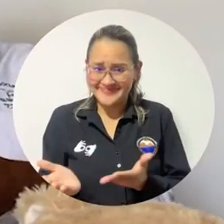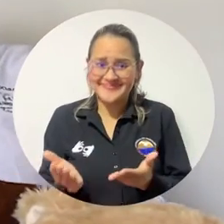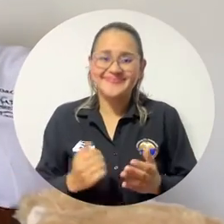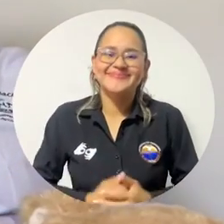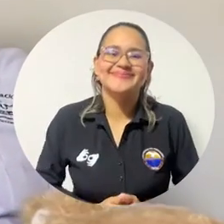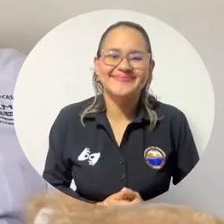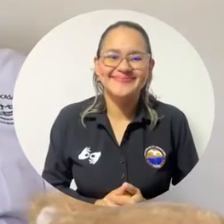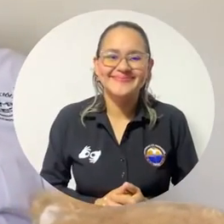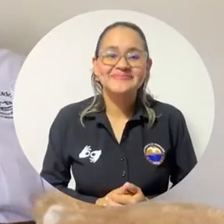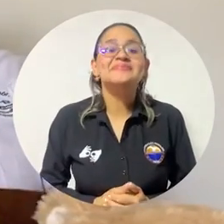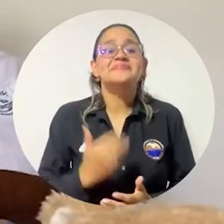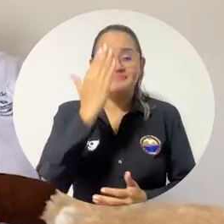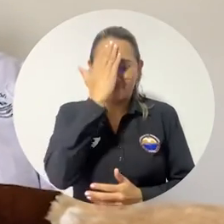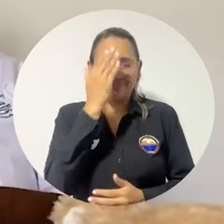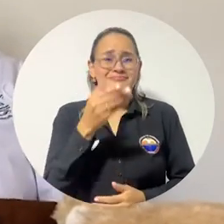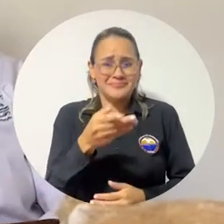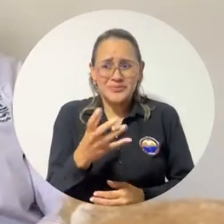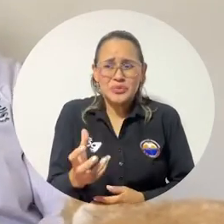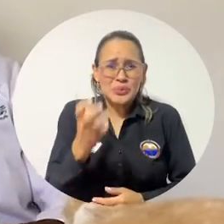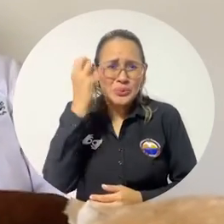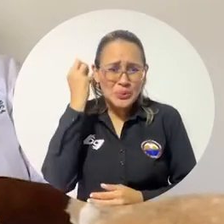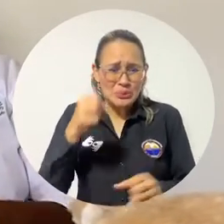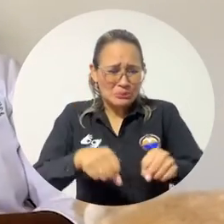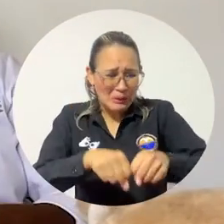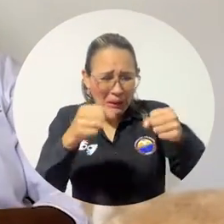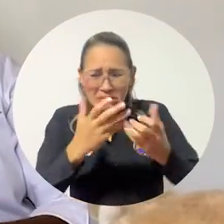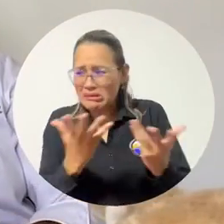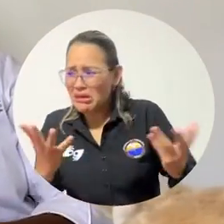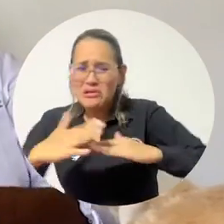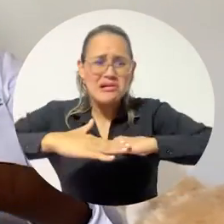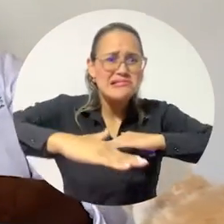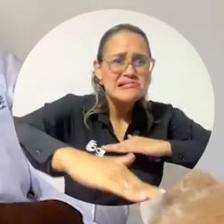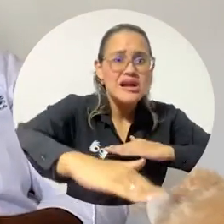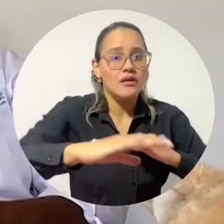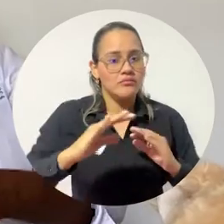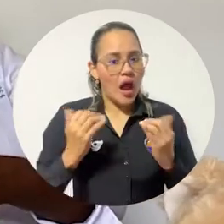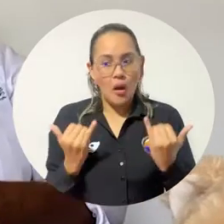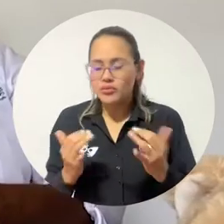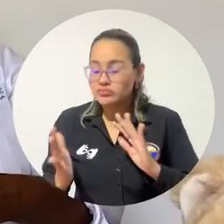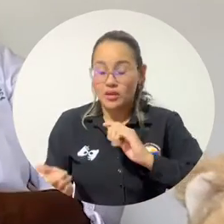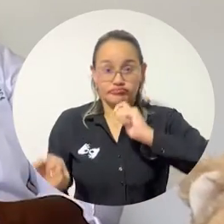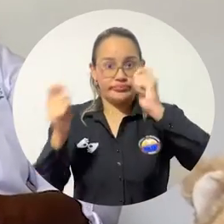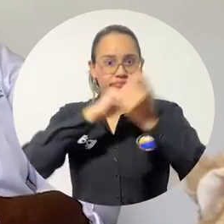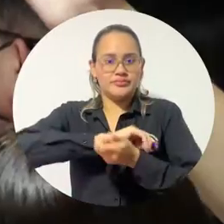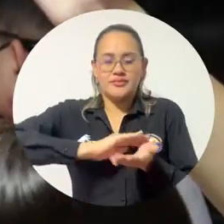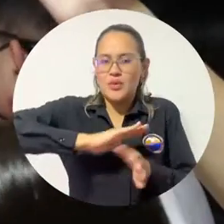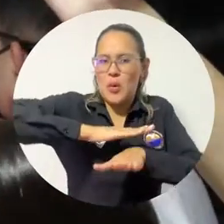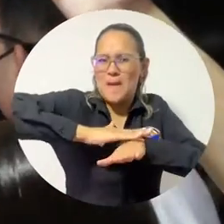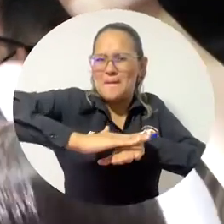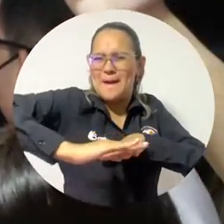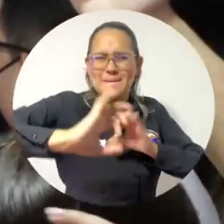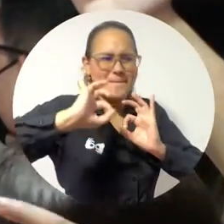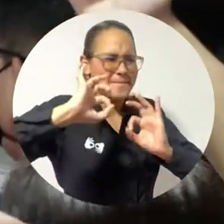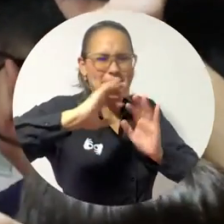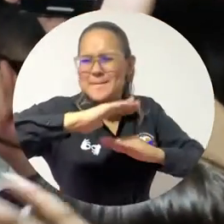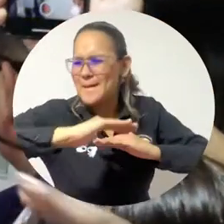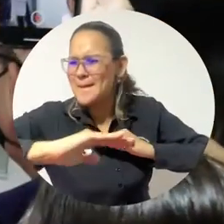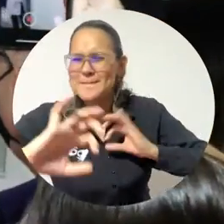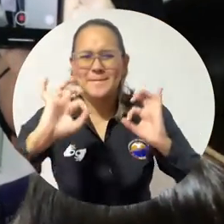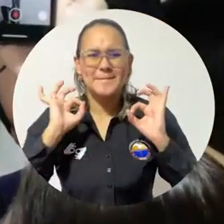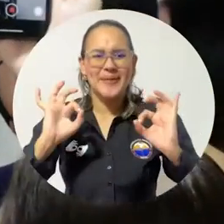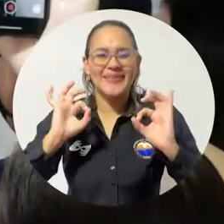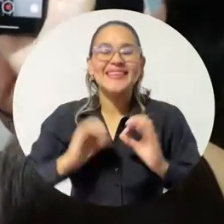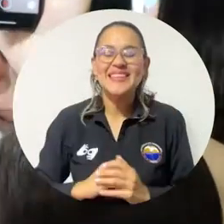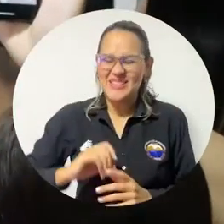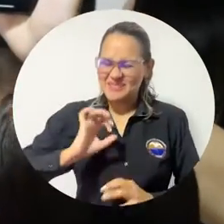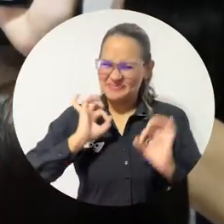Como todos sabemos, estos tabas obsoletos hoy en día pueden venir, que encuentran un lugar. De la mano del